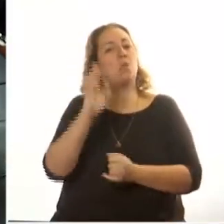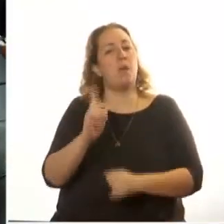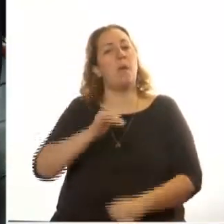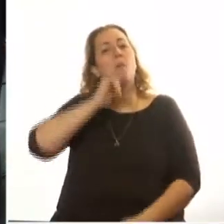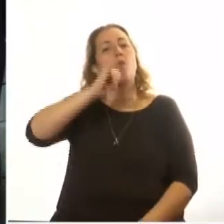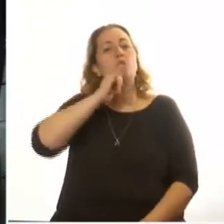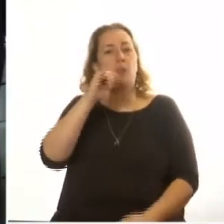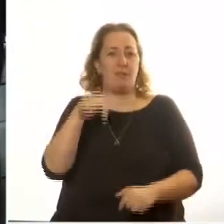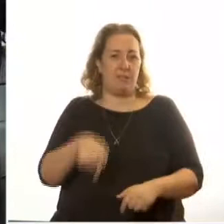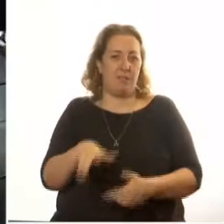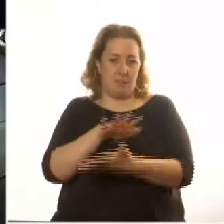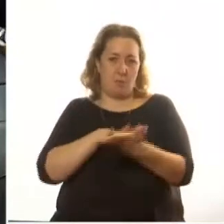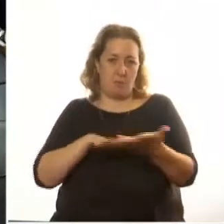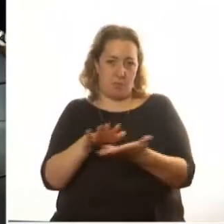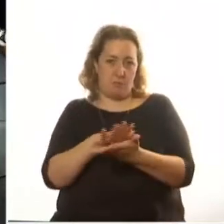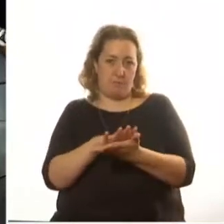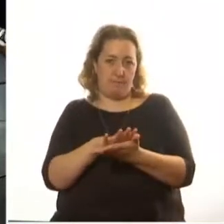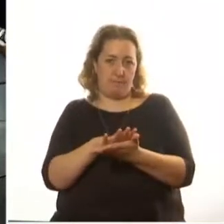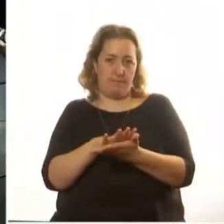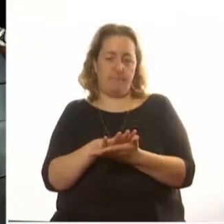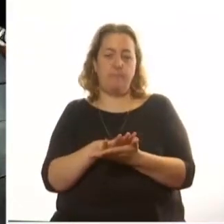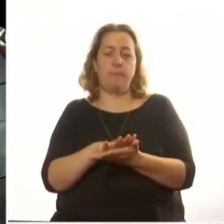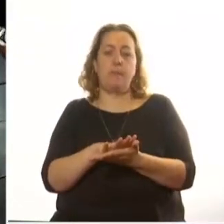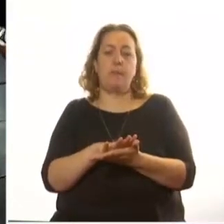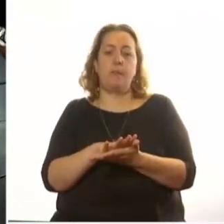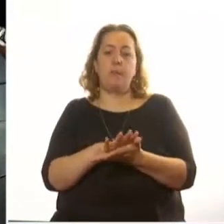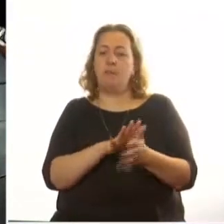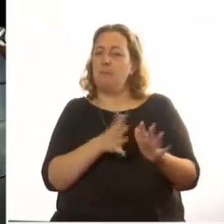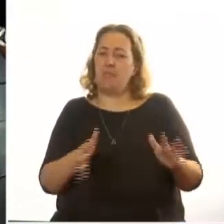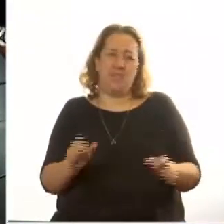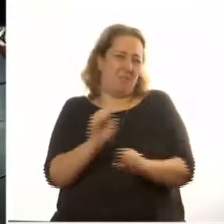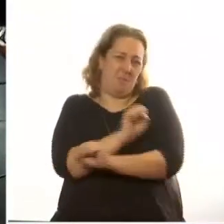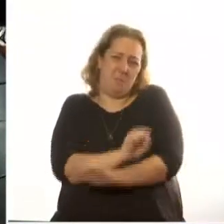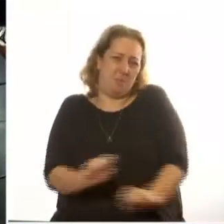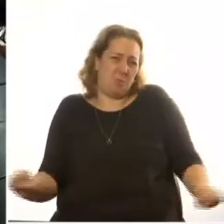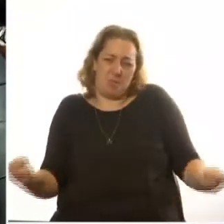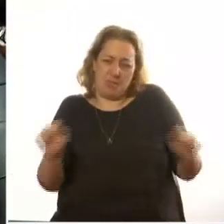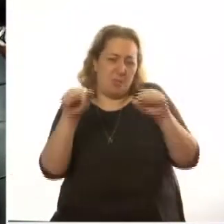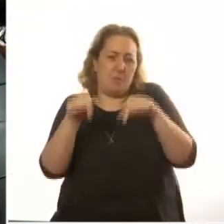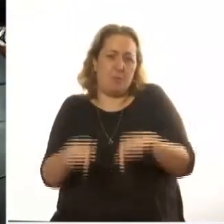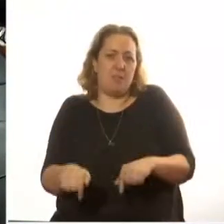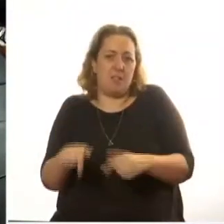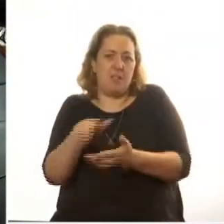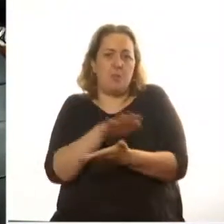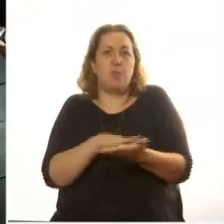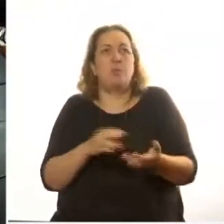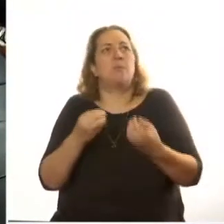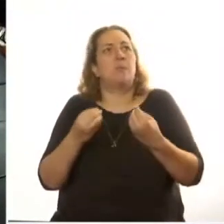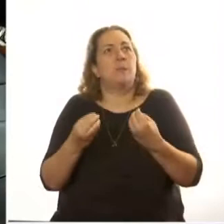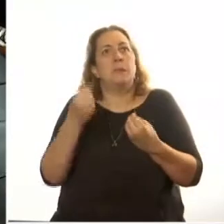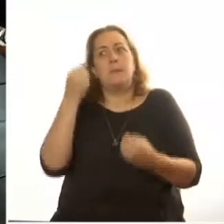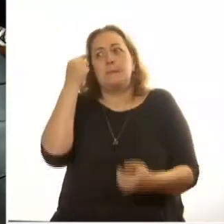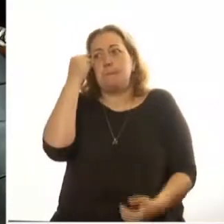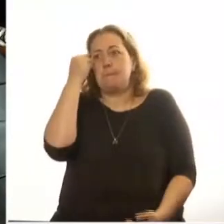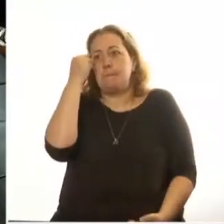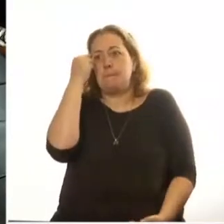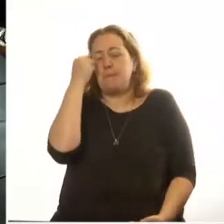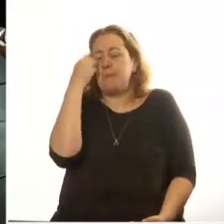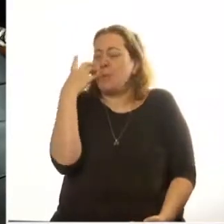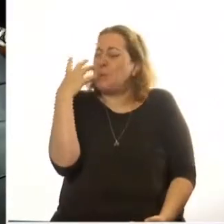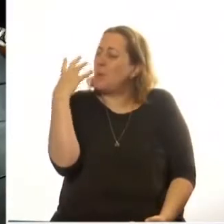en ese momento. ¿Cómo pensar que tanto horror,